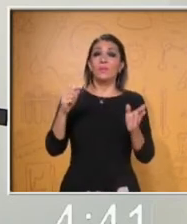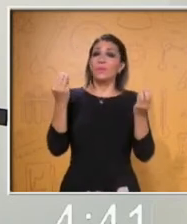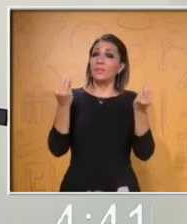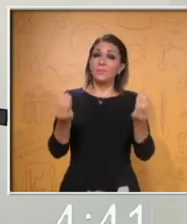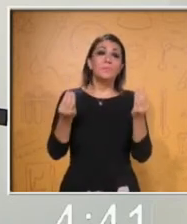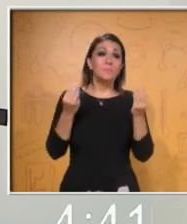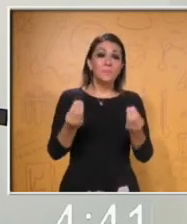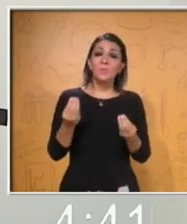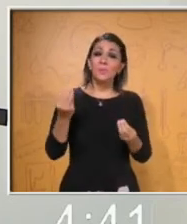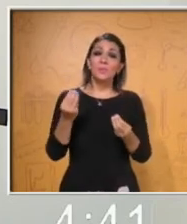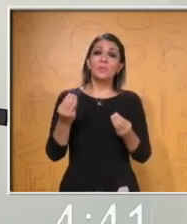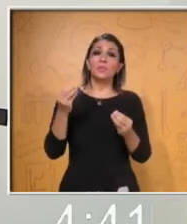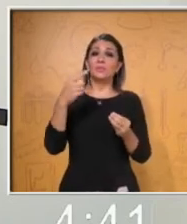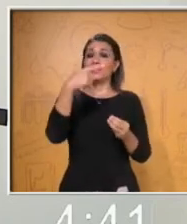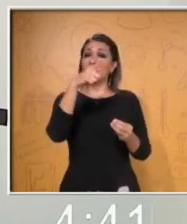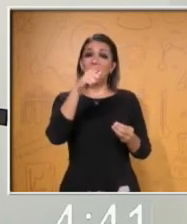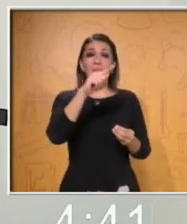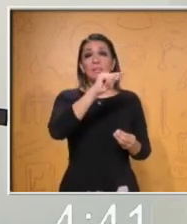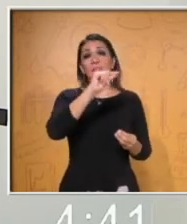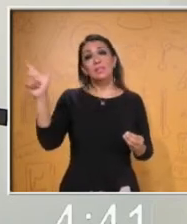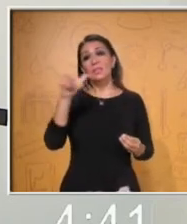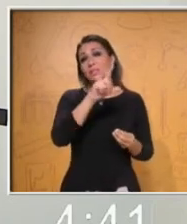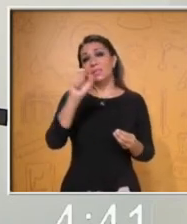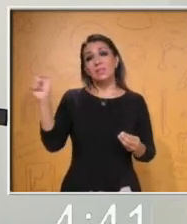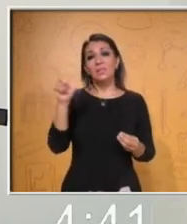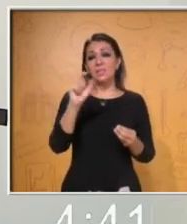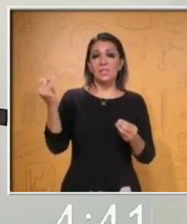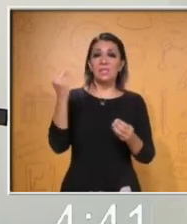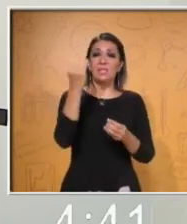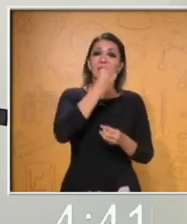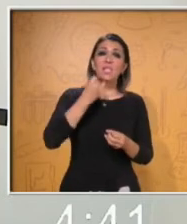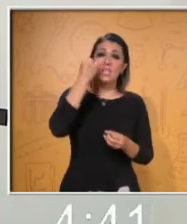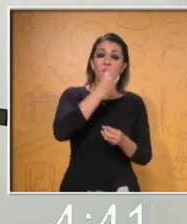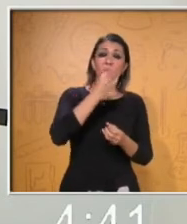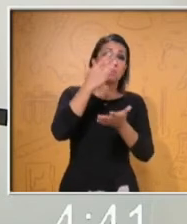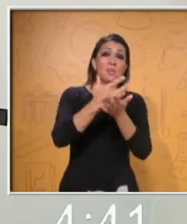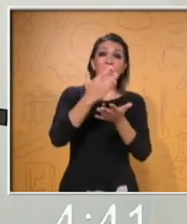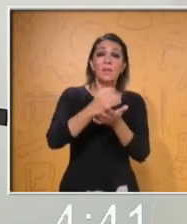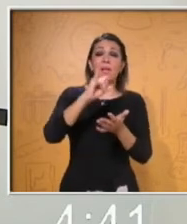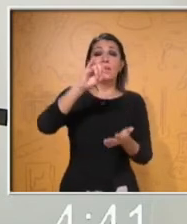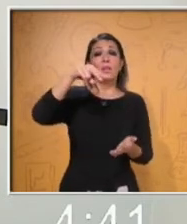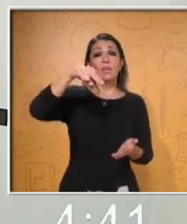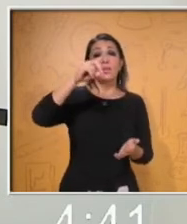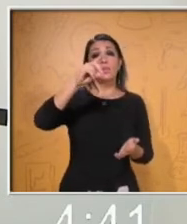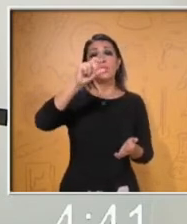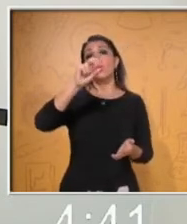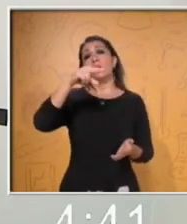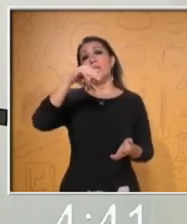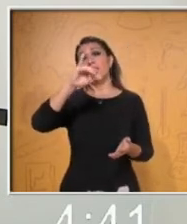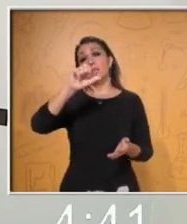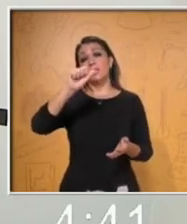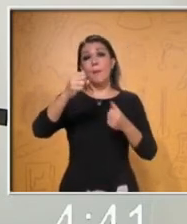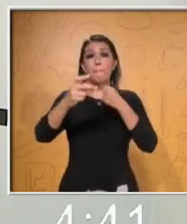que se hablan en Indonesia. Entonces, de esta manera te puedes dar cuenta de la gran variedad y diversidad